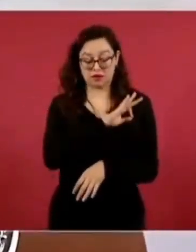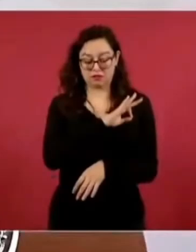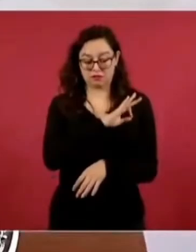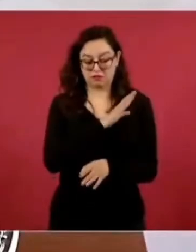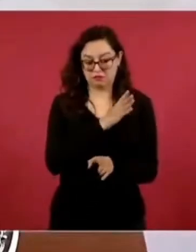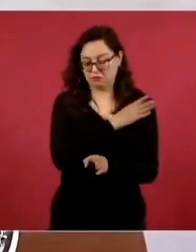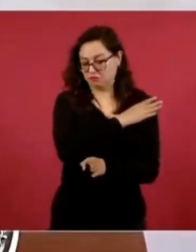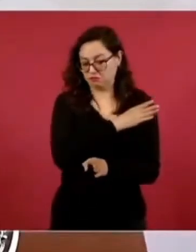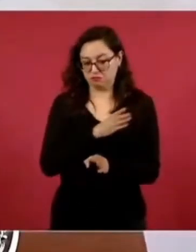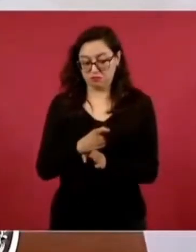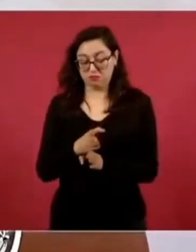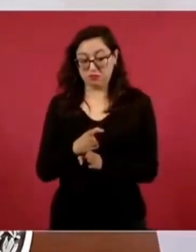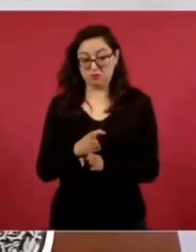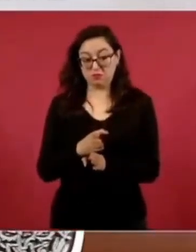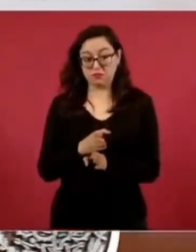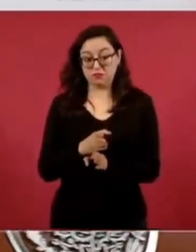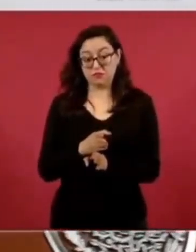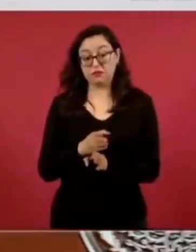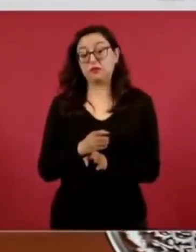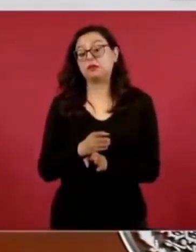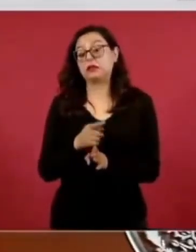a Tacubaya…